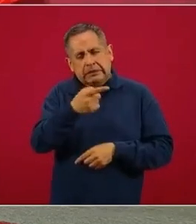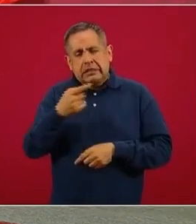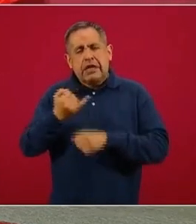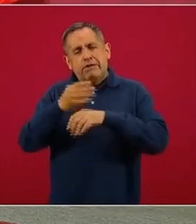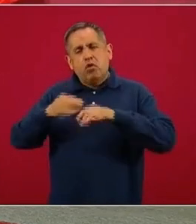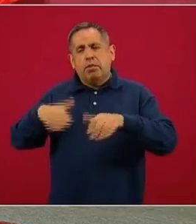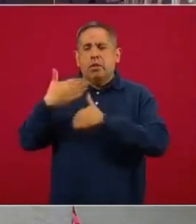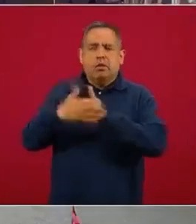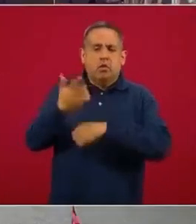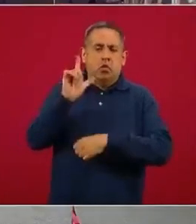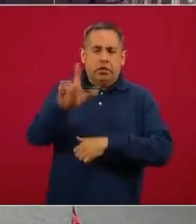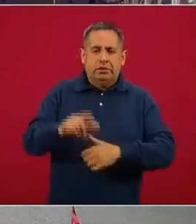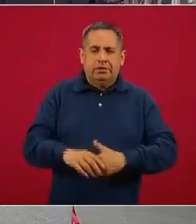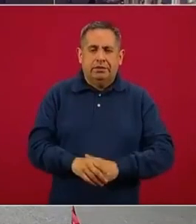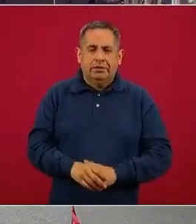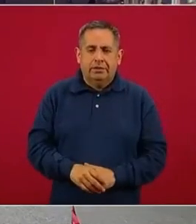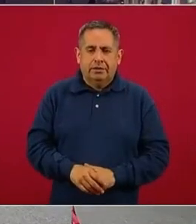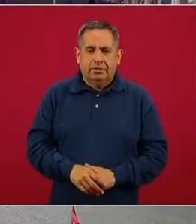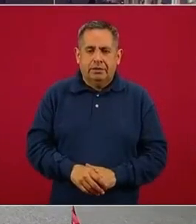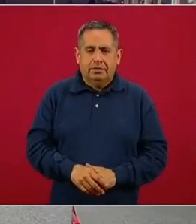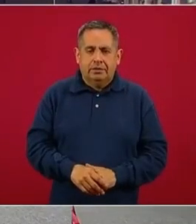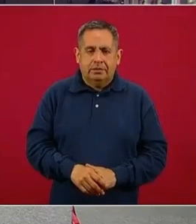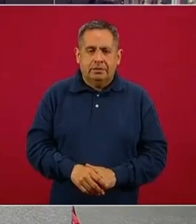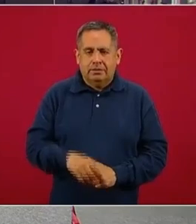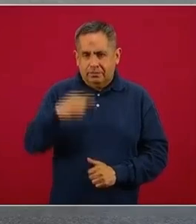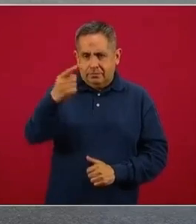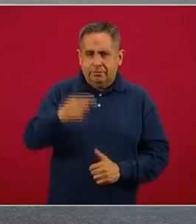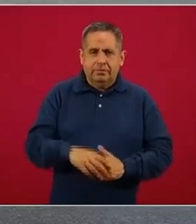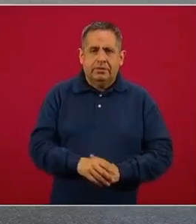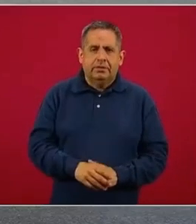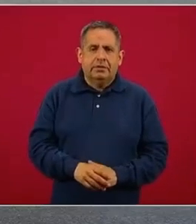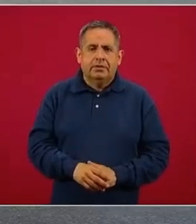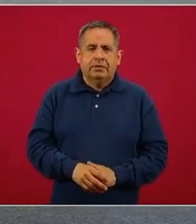informe del siguiente lunes. Por allá, por favor.